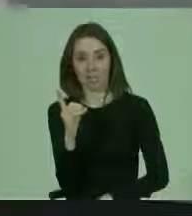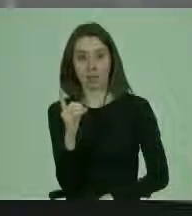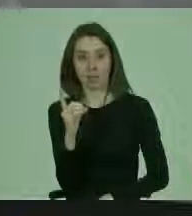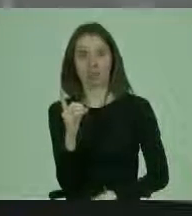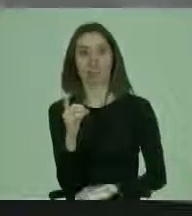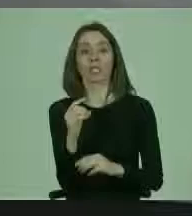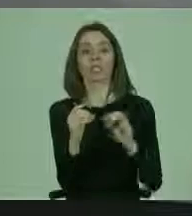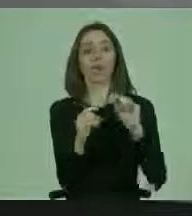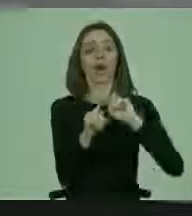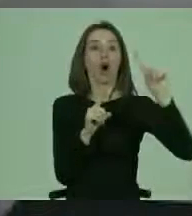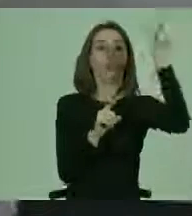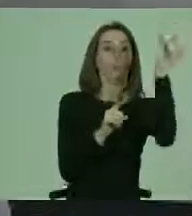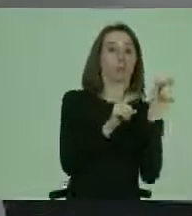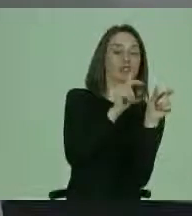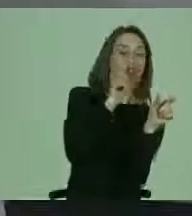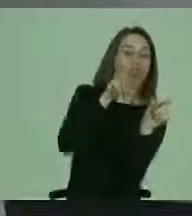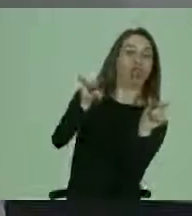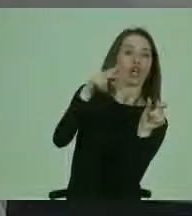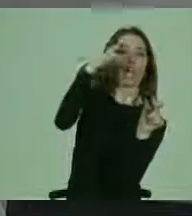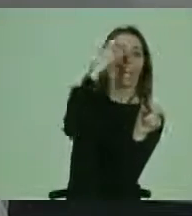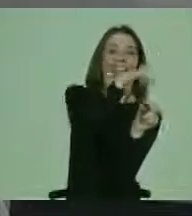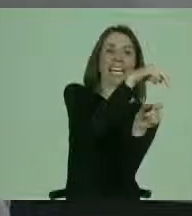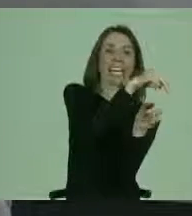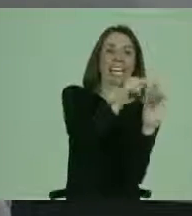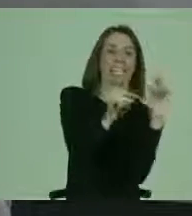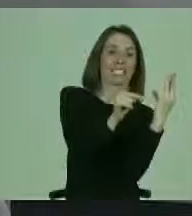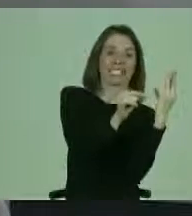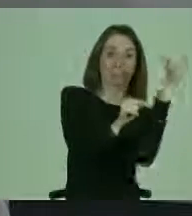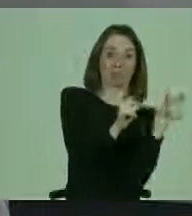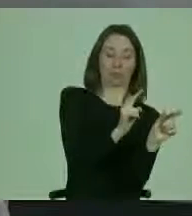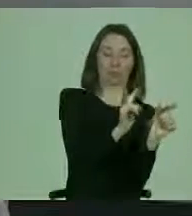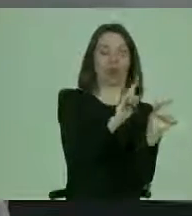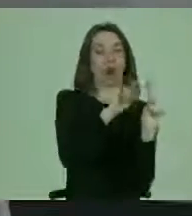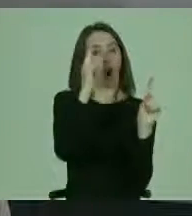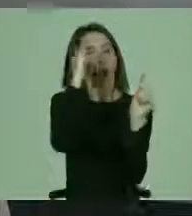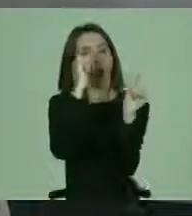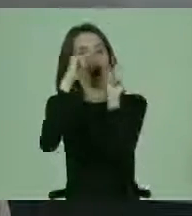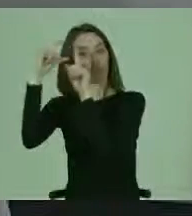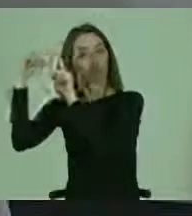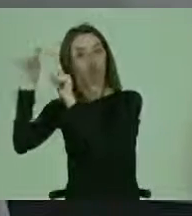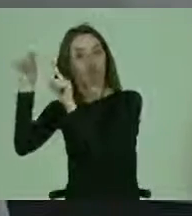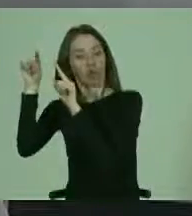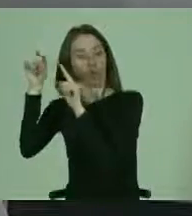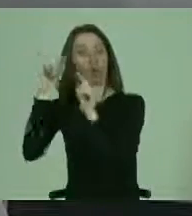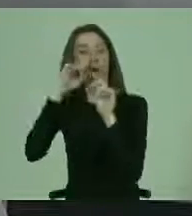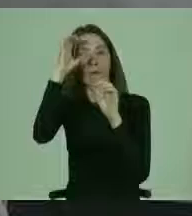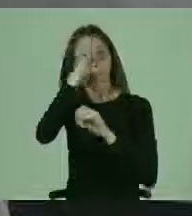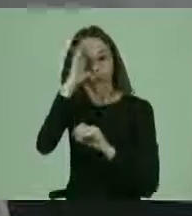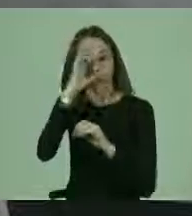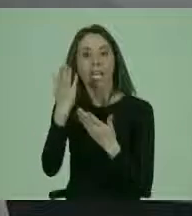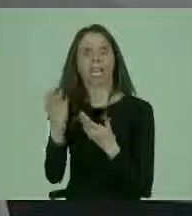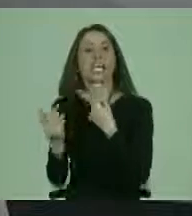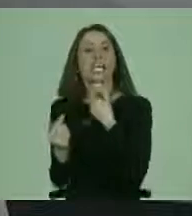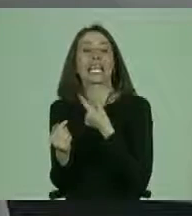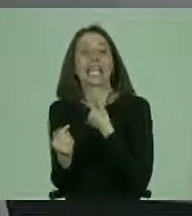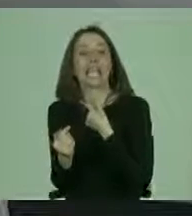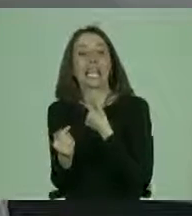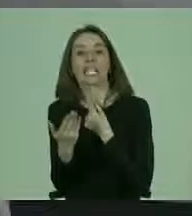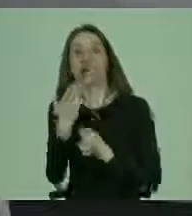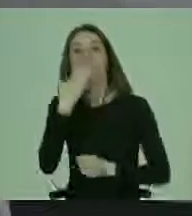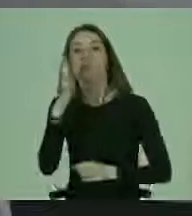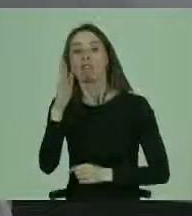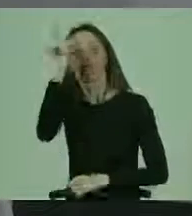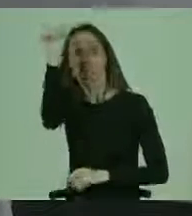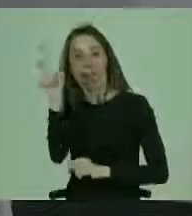apreciación de un tercero, sino que debemos recurrir a otro concepto, que es la exploración de la voluntad y preferencia de las